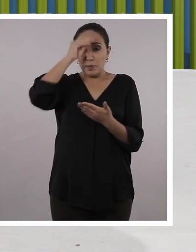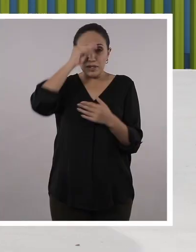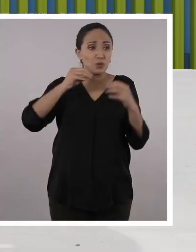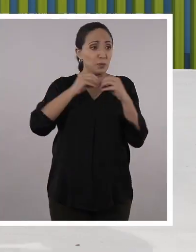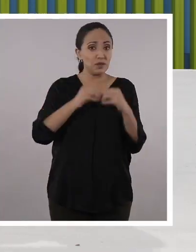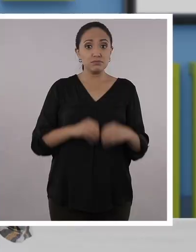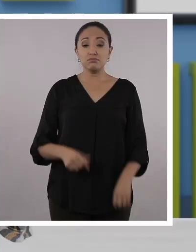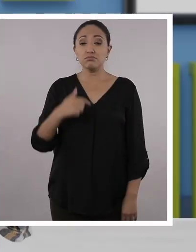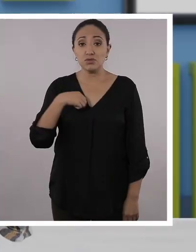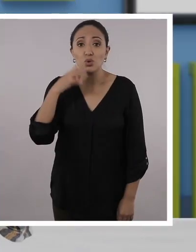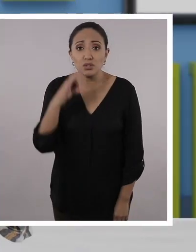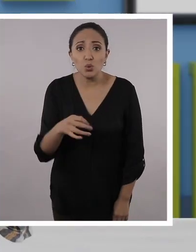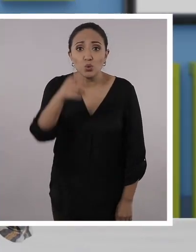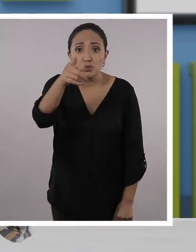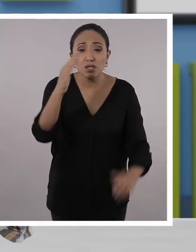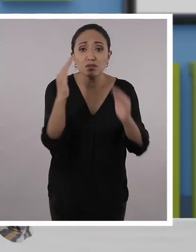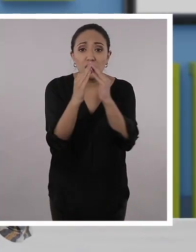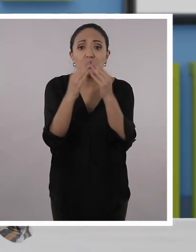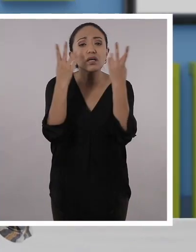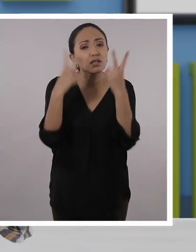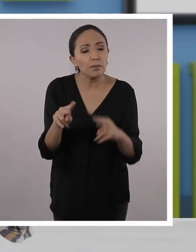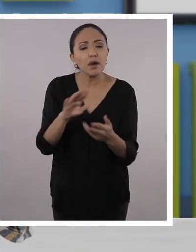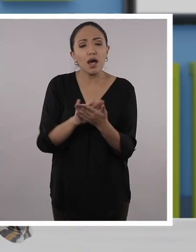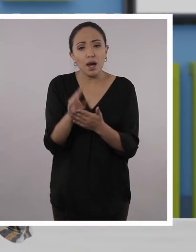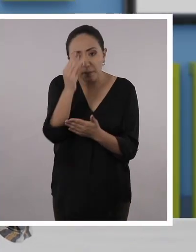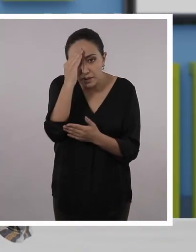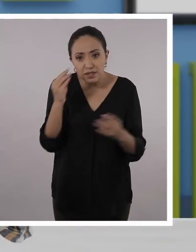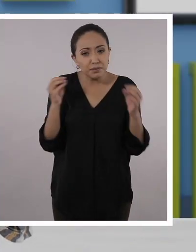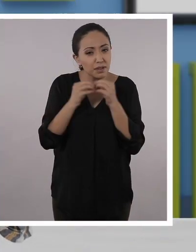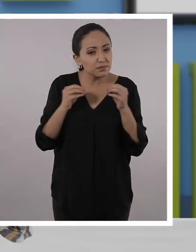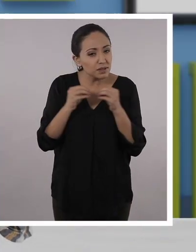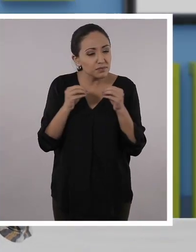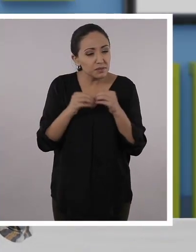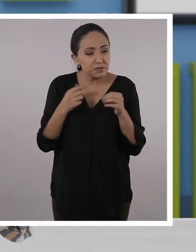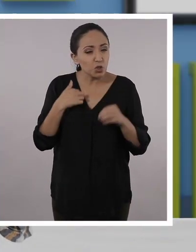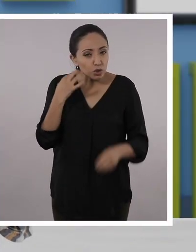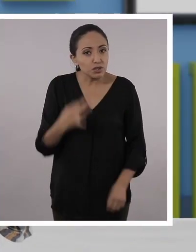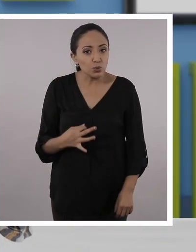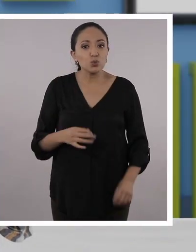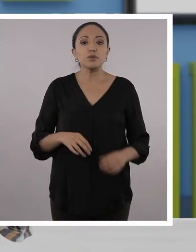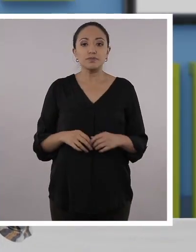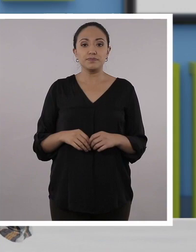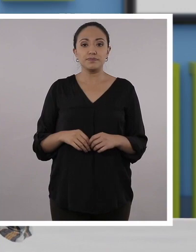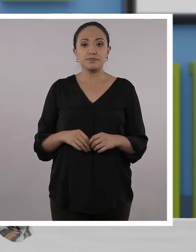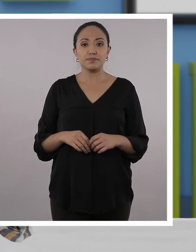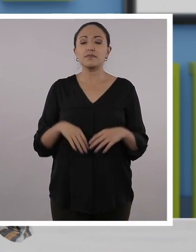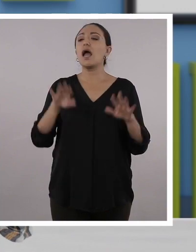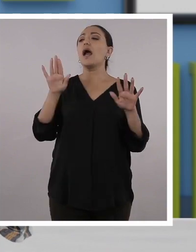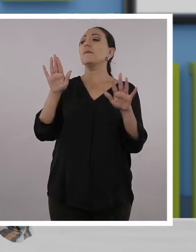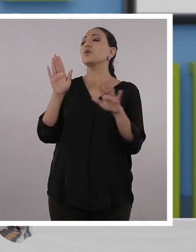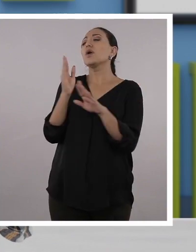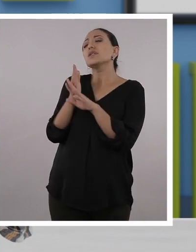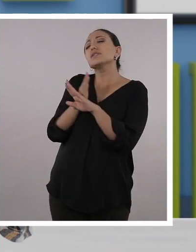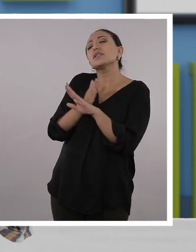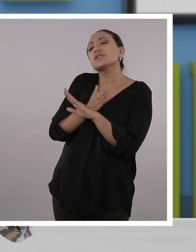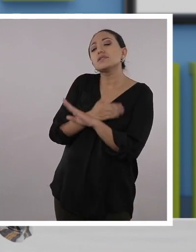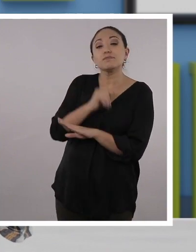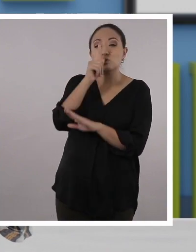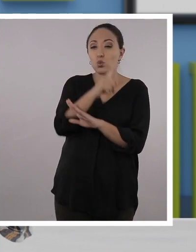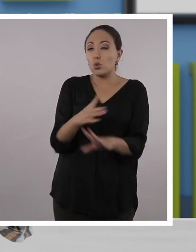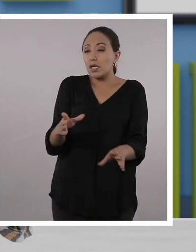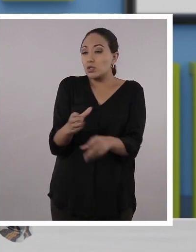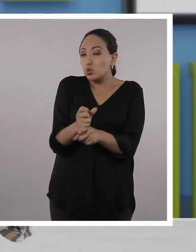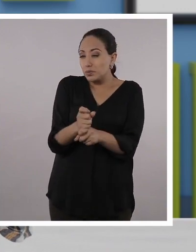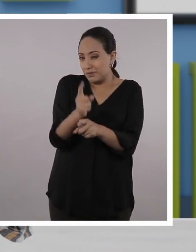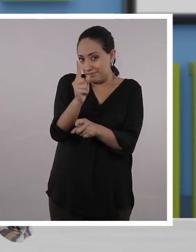también. Exacto. Y estoy seguro que los chicos y chicas en casa también aprendieron un montón de cosas. Pero antes de irnos,